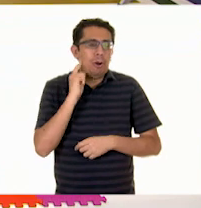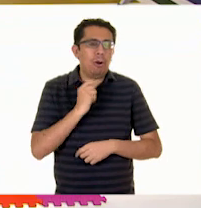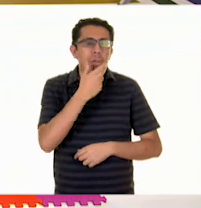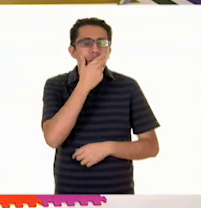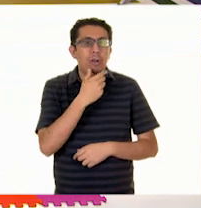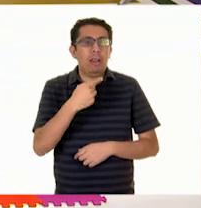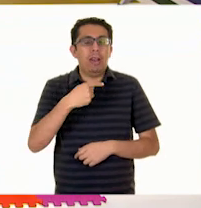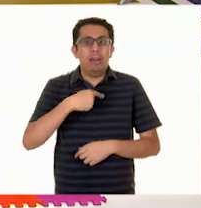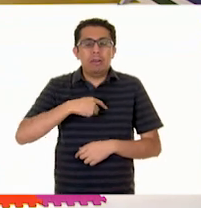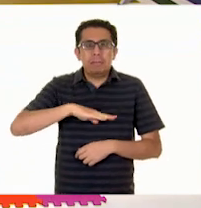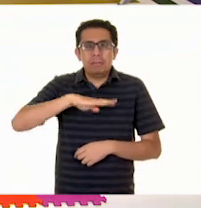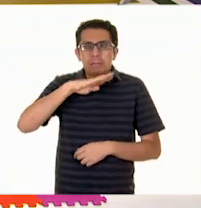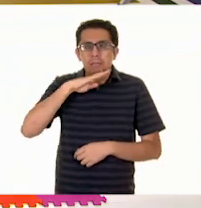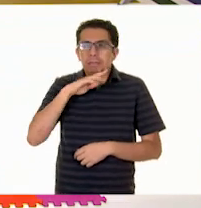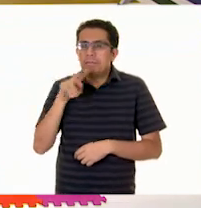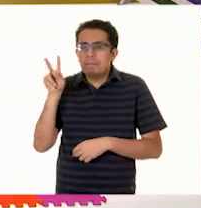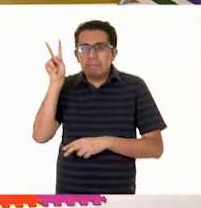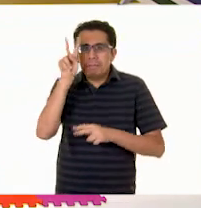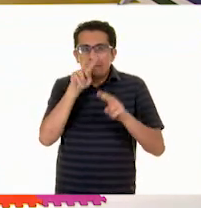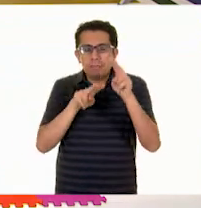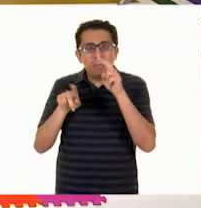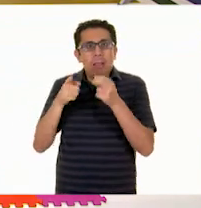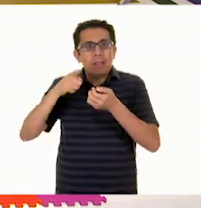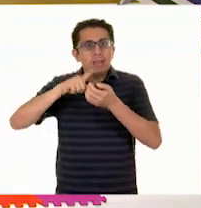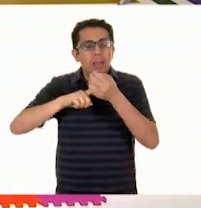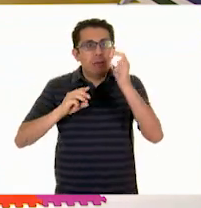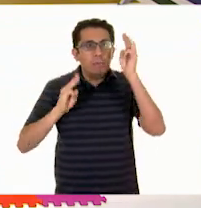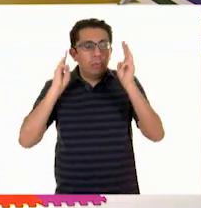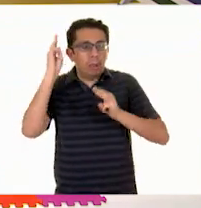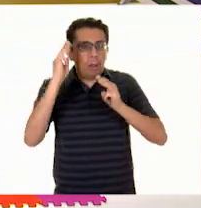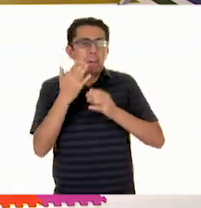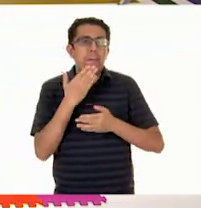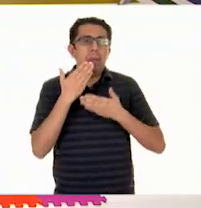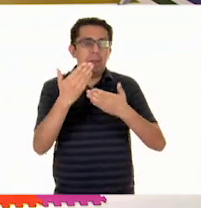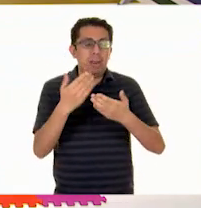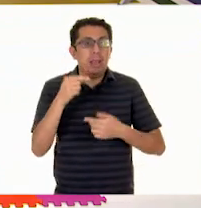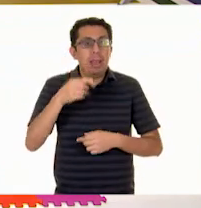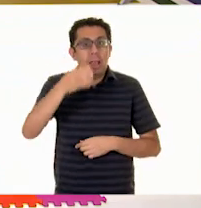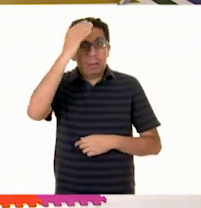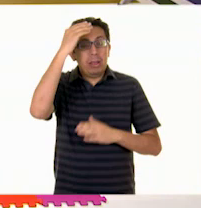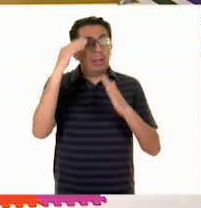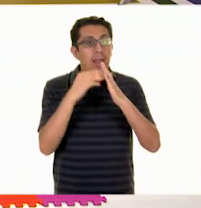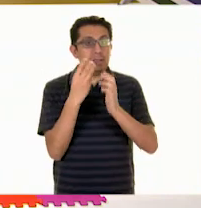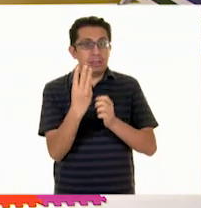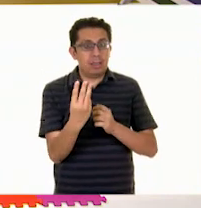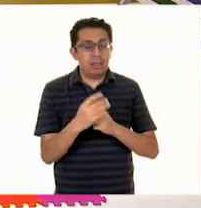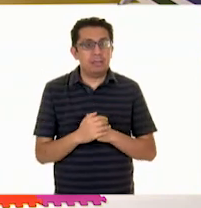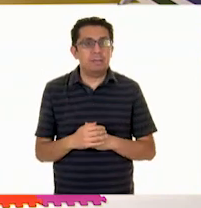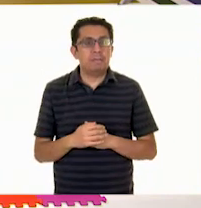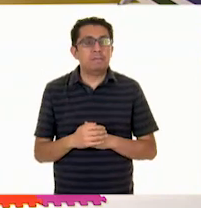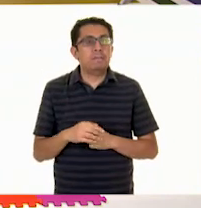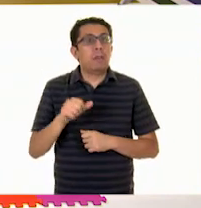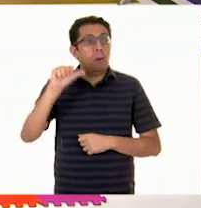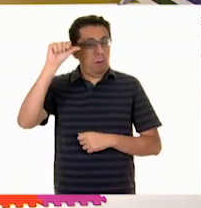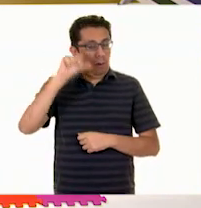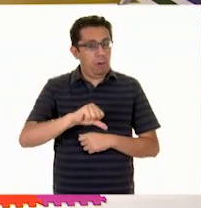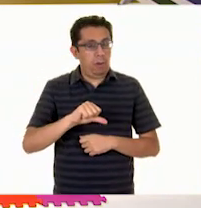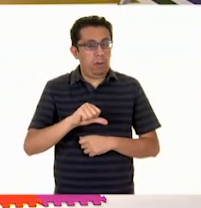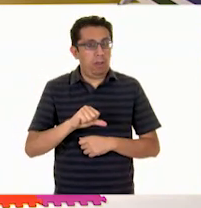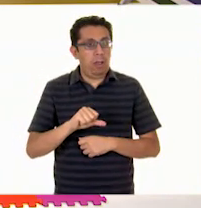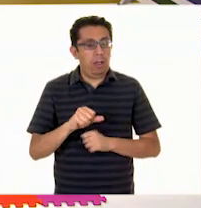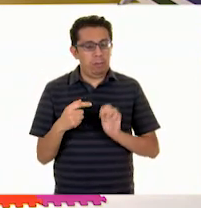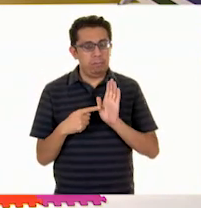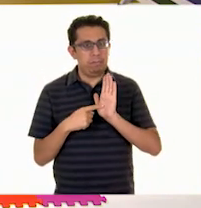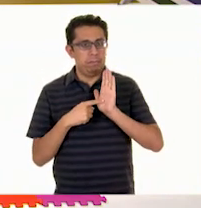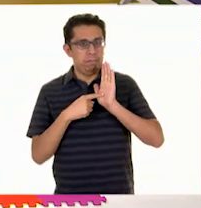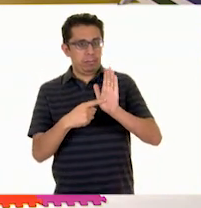agarraron muy distraído viendo una pieza interesante en un museo. ¡Bienvenidas y bienvenidos a Aprenden Casa 3! El día de hoy vamos a